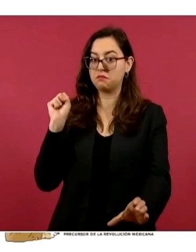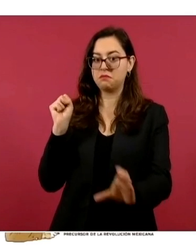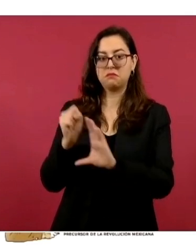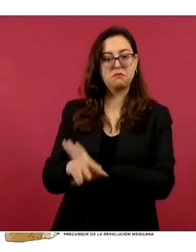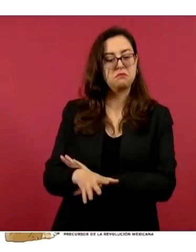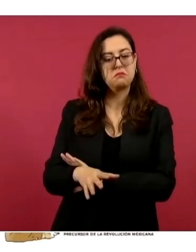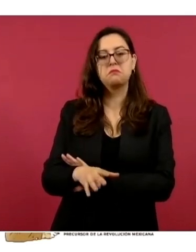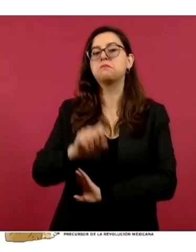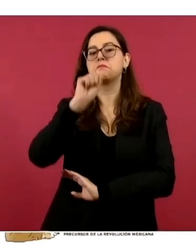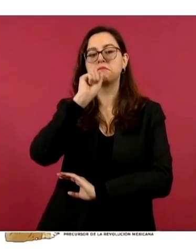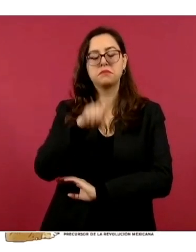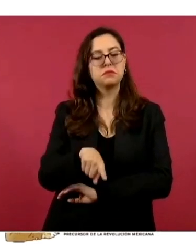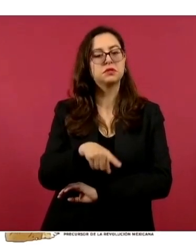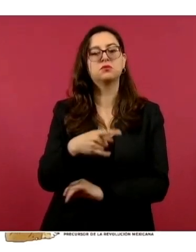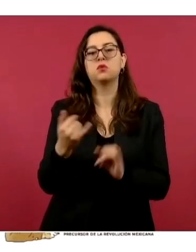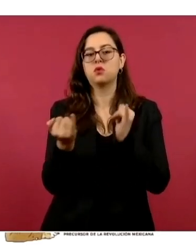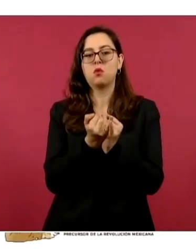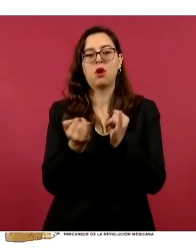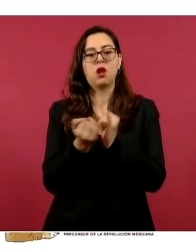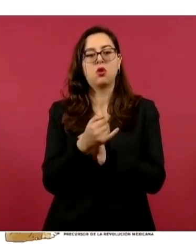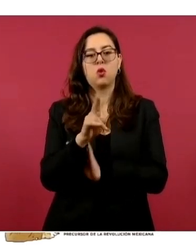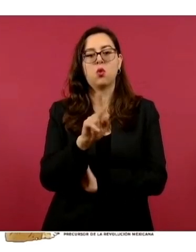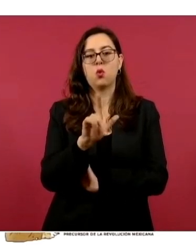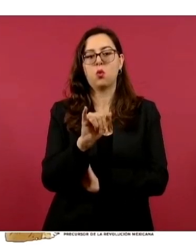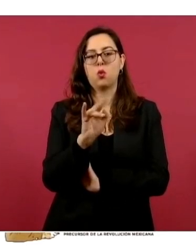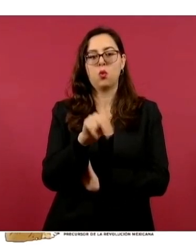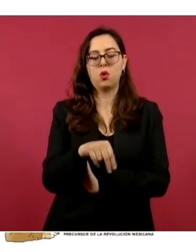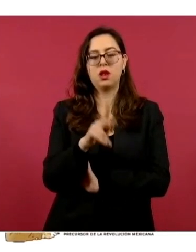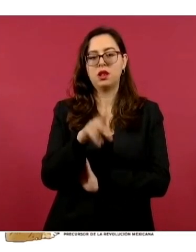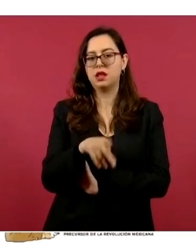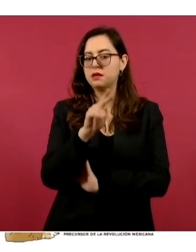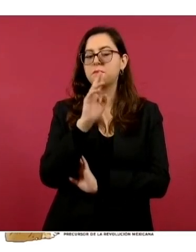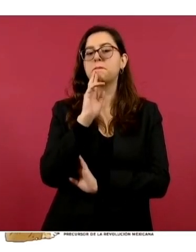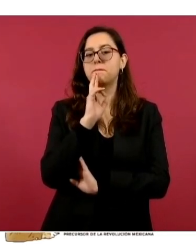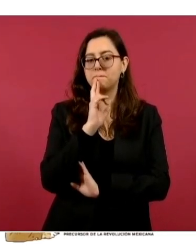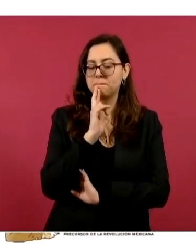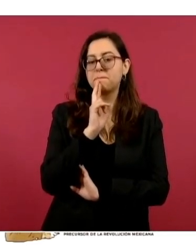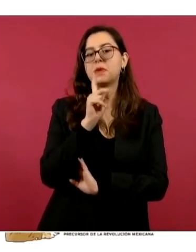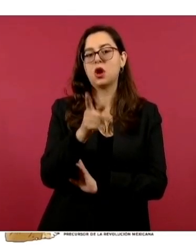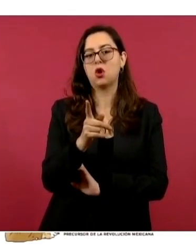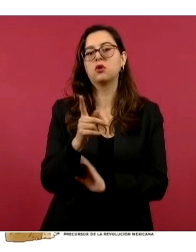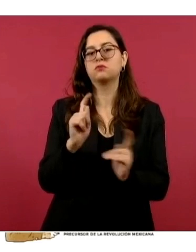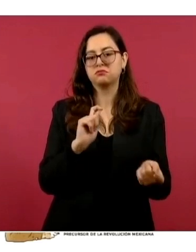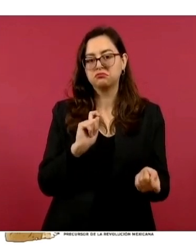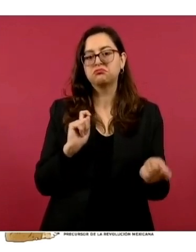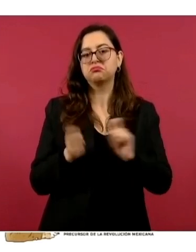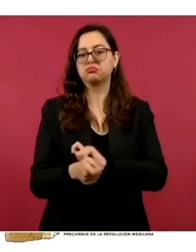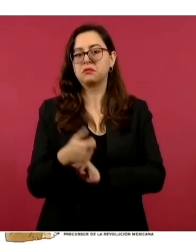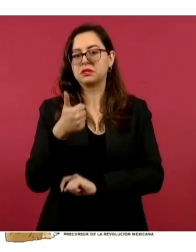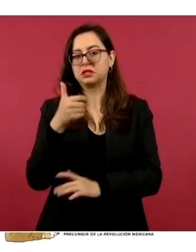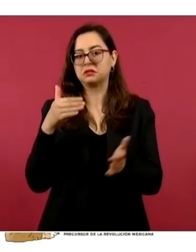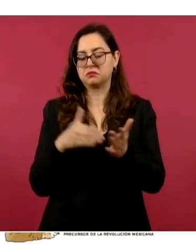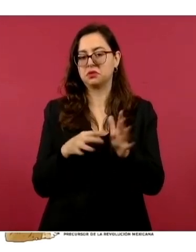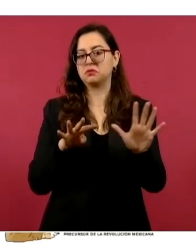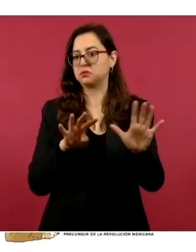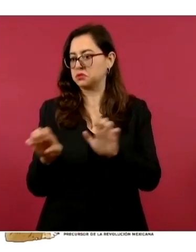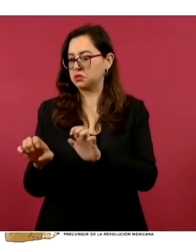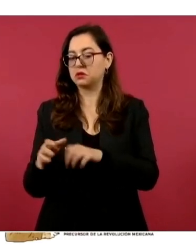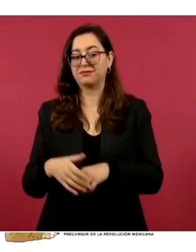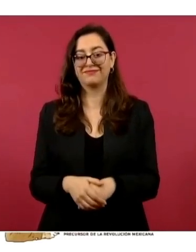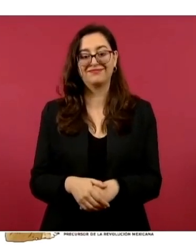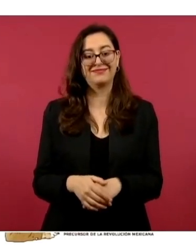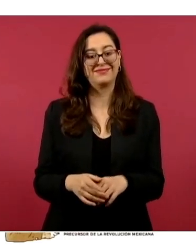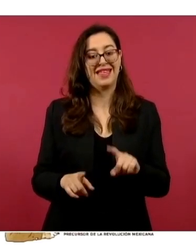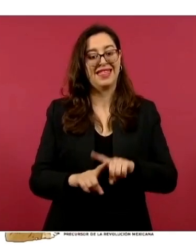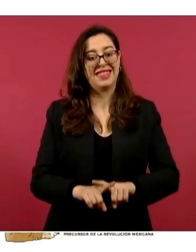igual, porque no hay comisión y el tipo cambiario bueno, 16.76, mientras que Cloud Transfer